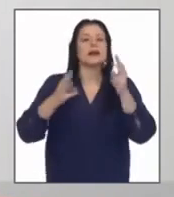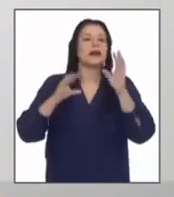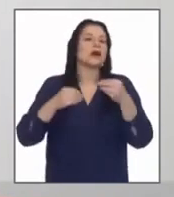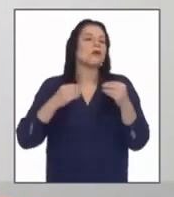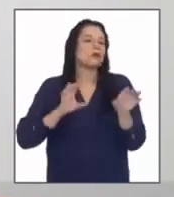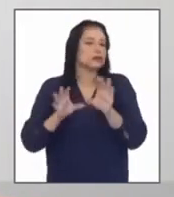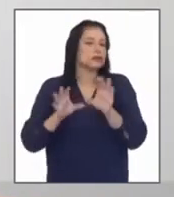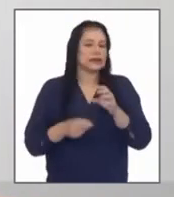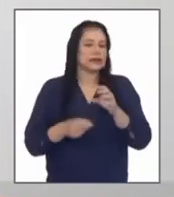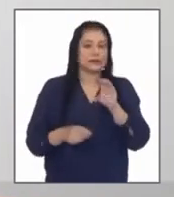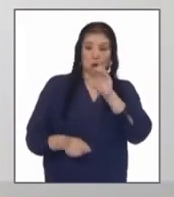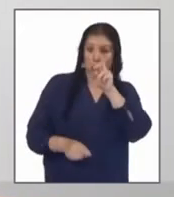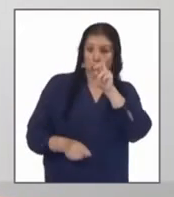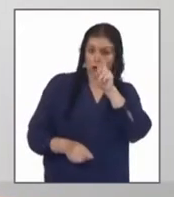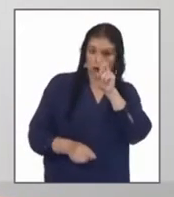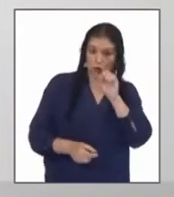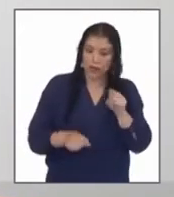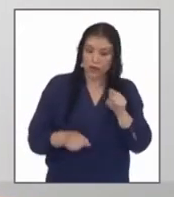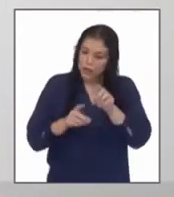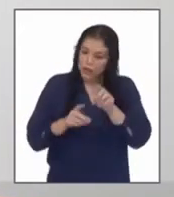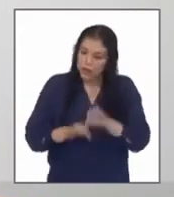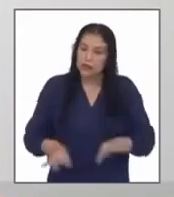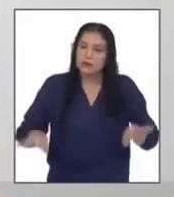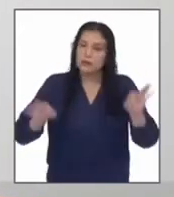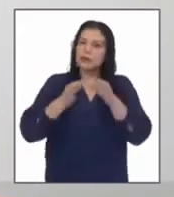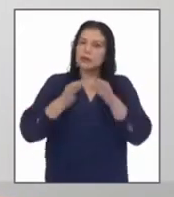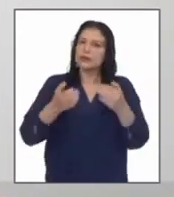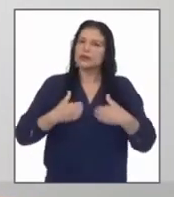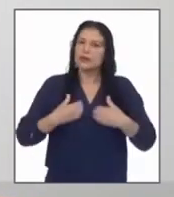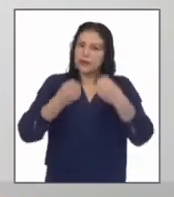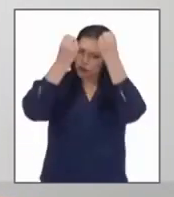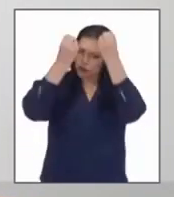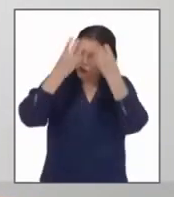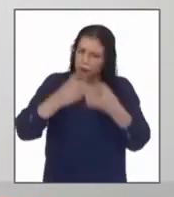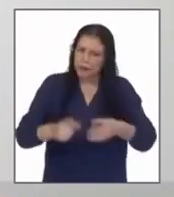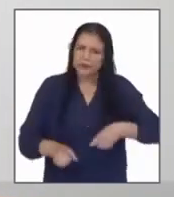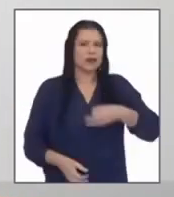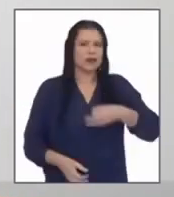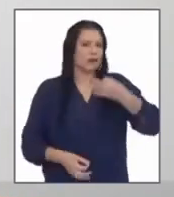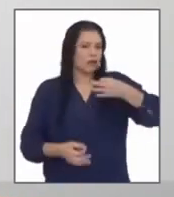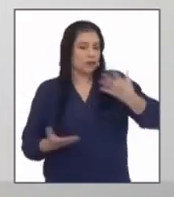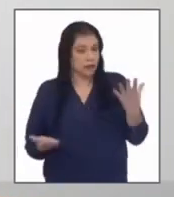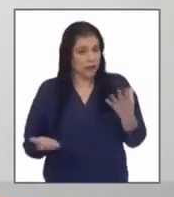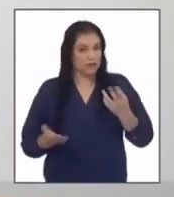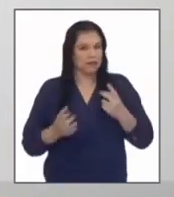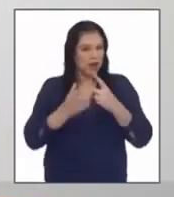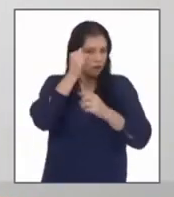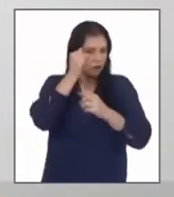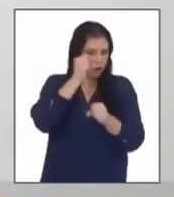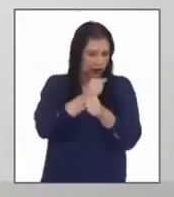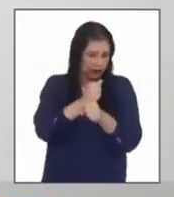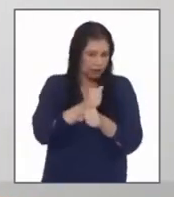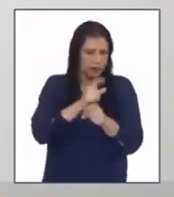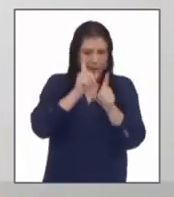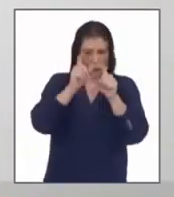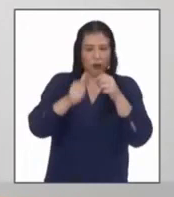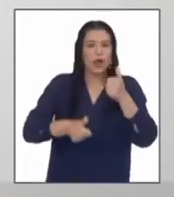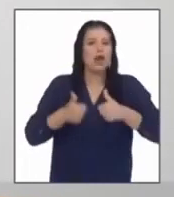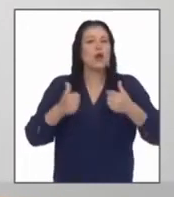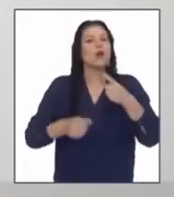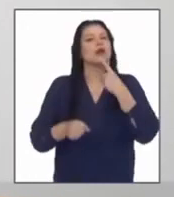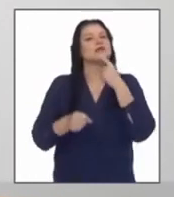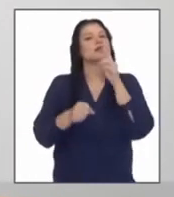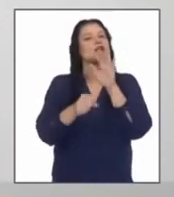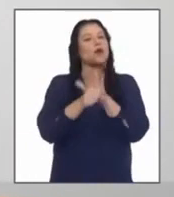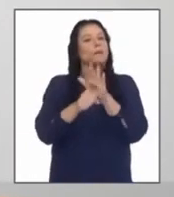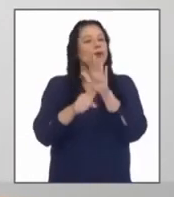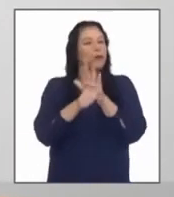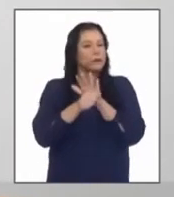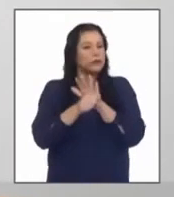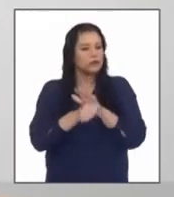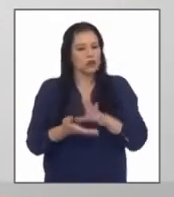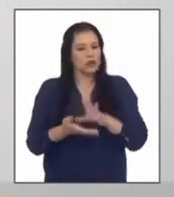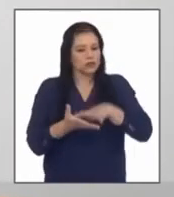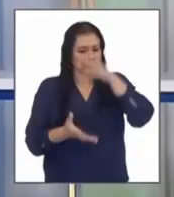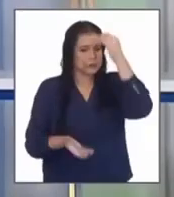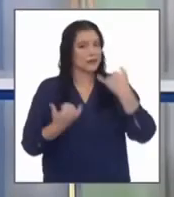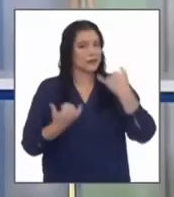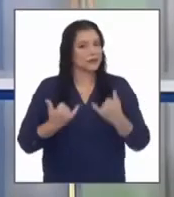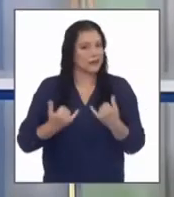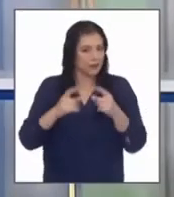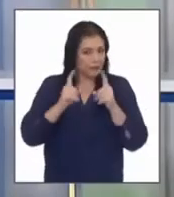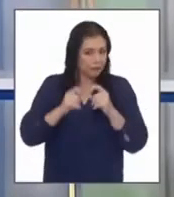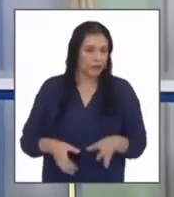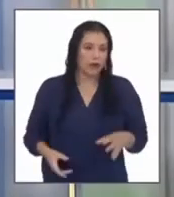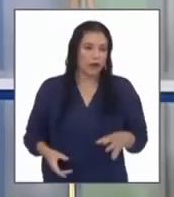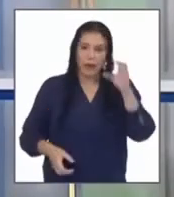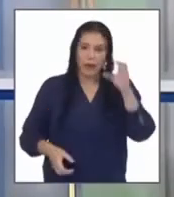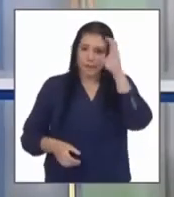crónica es importante tener información fidedigna cuál es nuestro compromiso con los aprendizajes